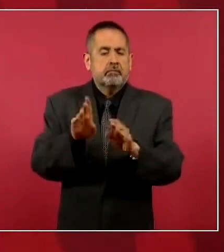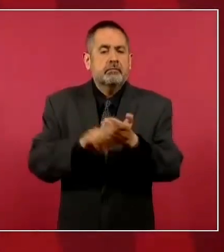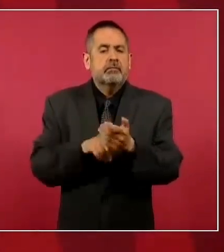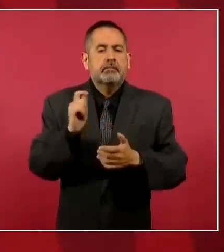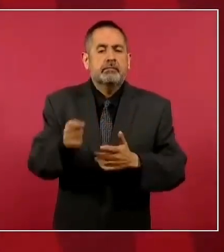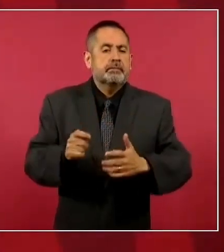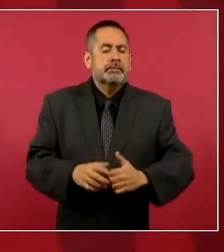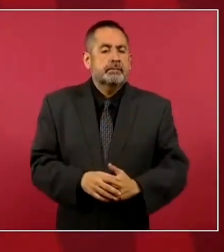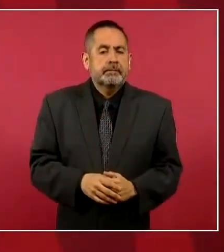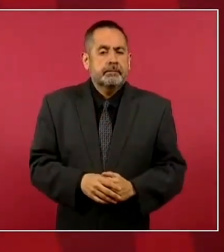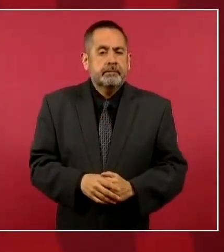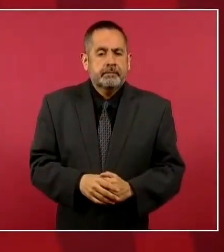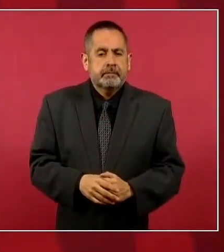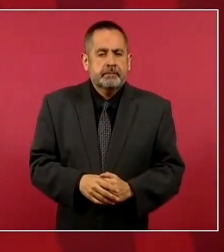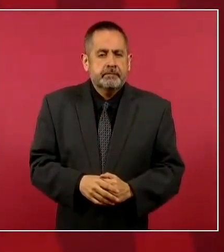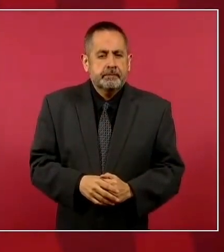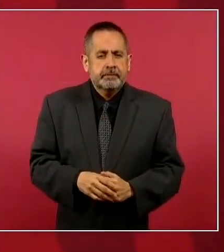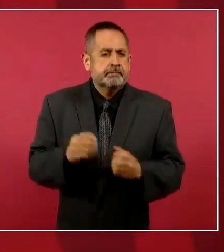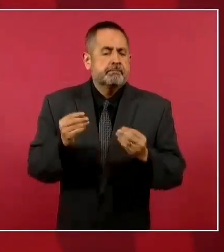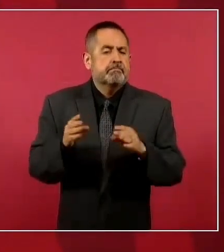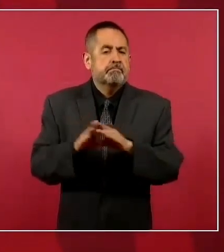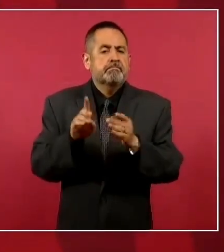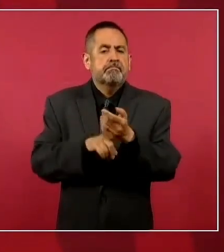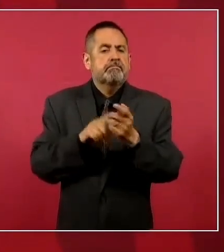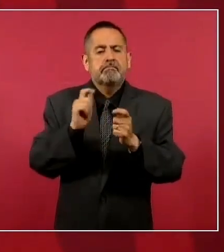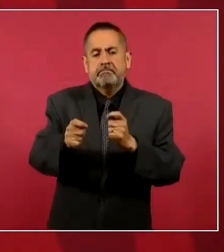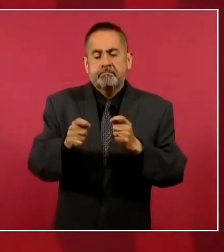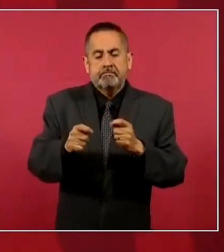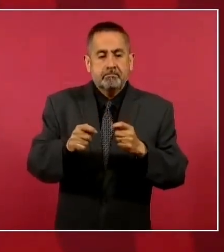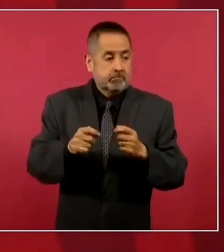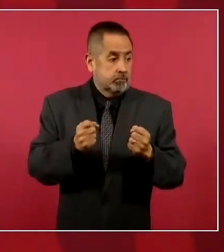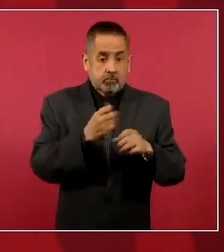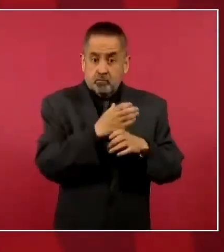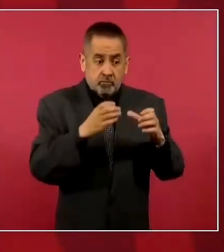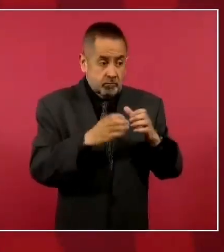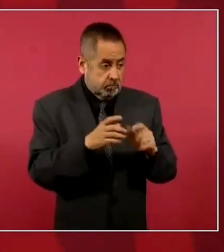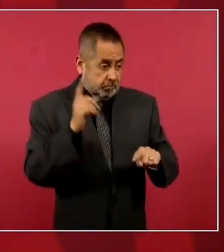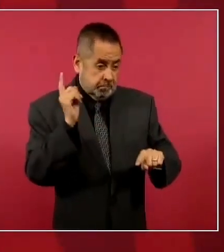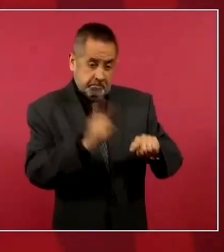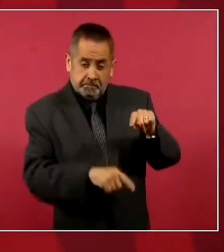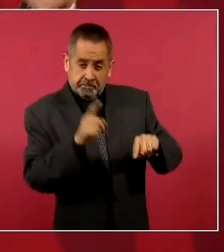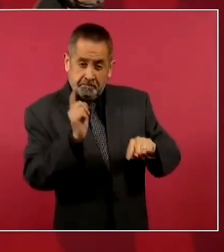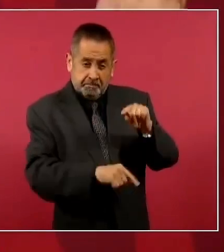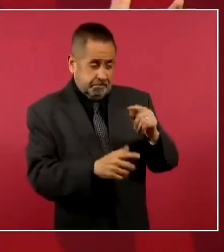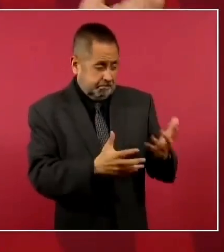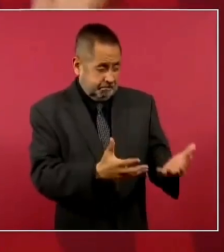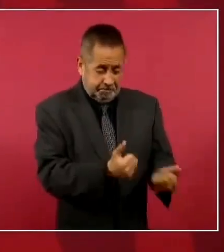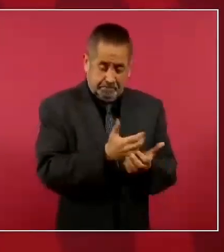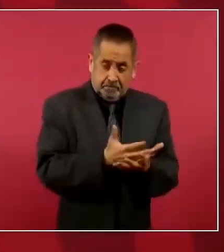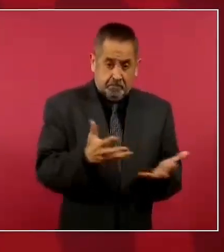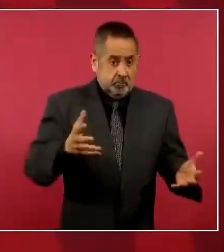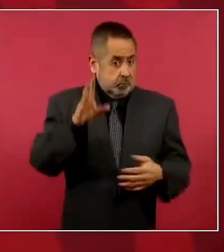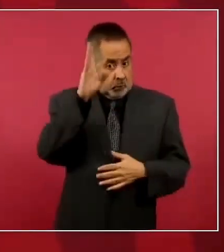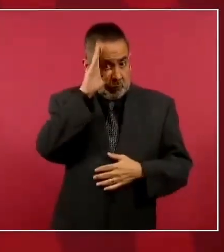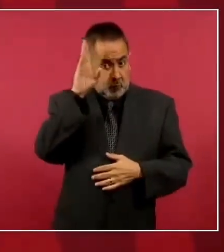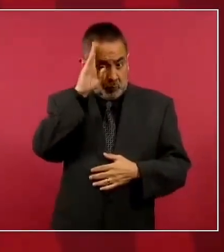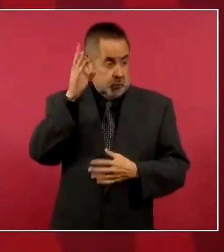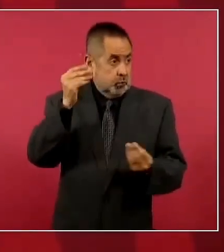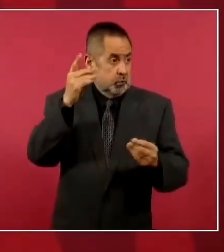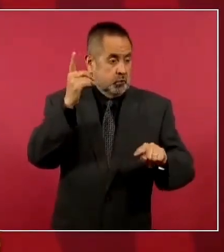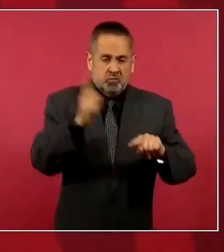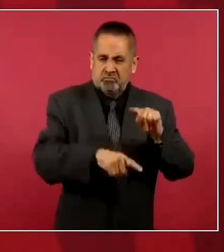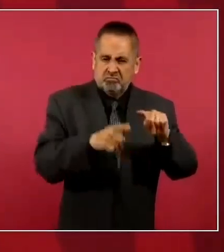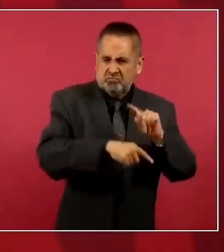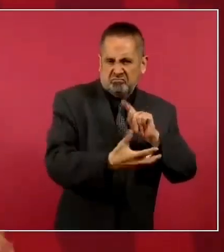muchísimo lo decomisado, no tiene comparación con lo que pasaba antes,